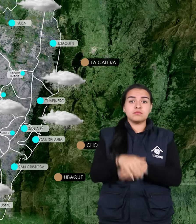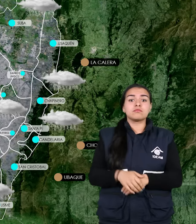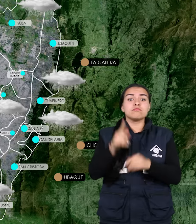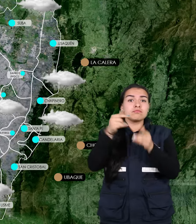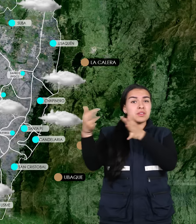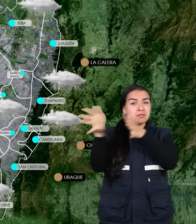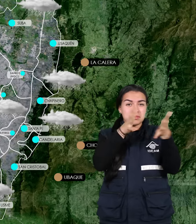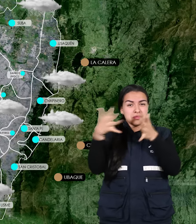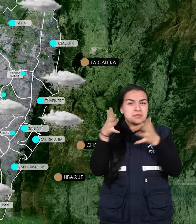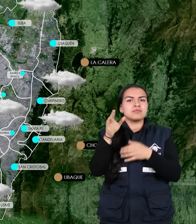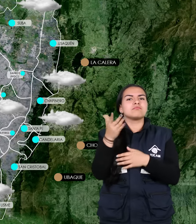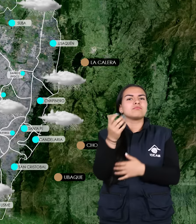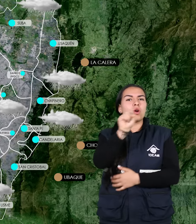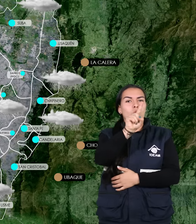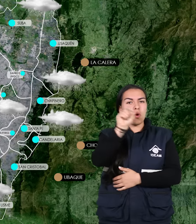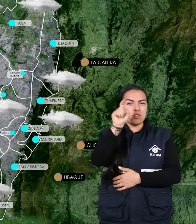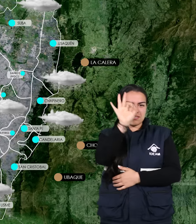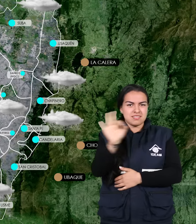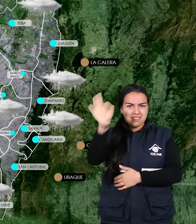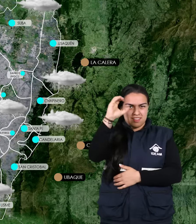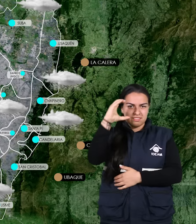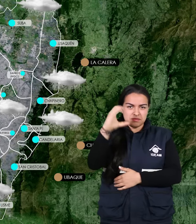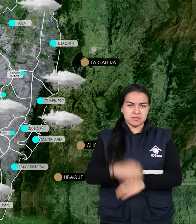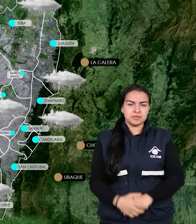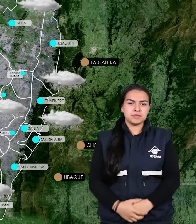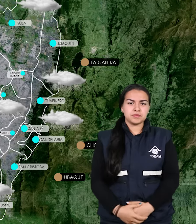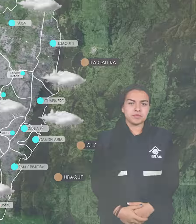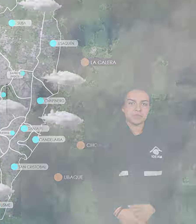para el día de mañana se aproximará a los 11 grados Celsius.